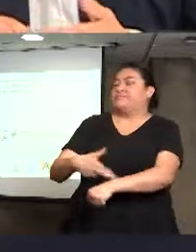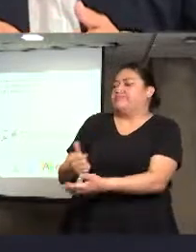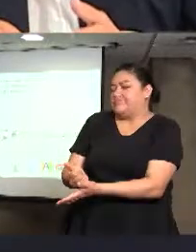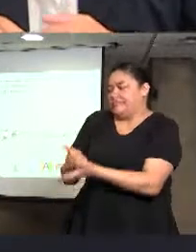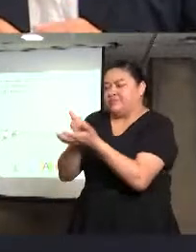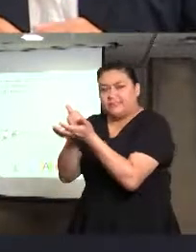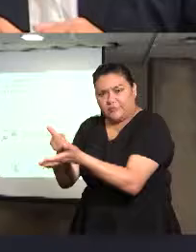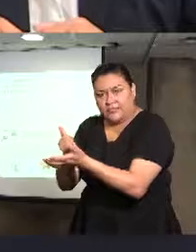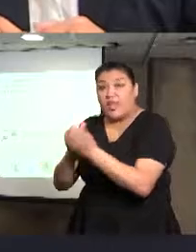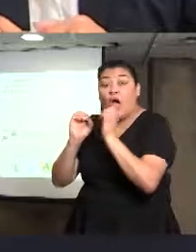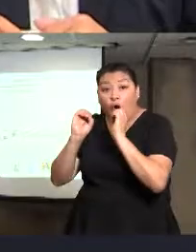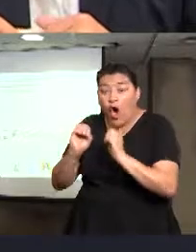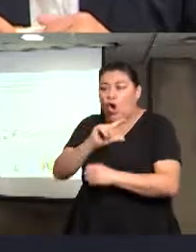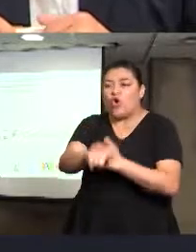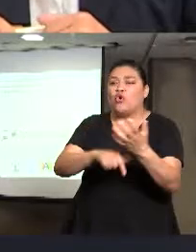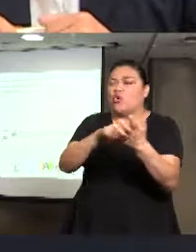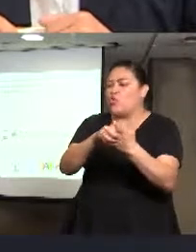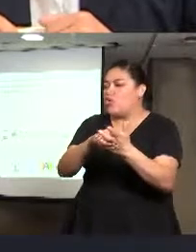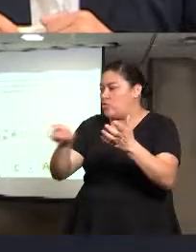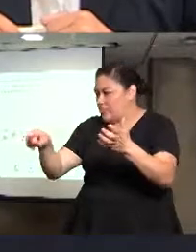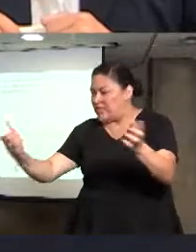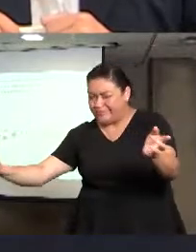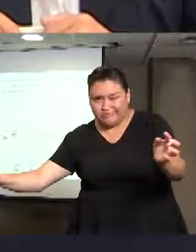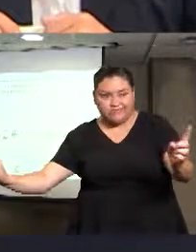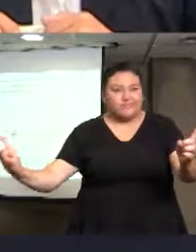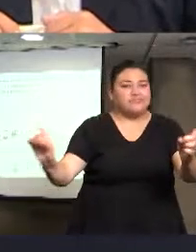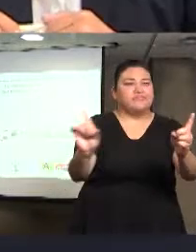acercarle a las instituciones, le puedan proveer, de servicios de protección.